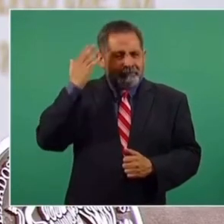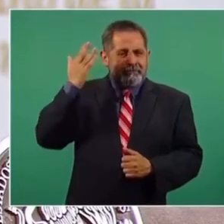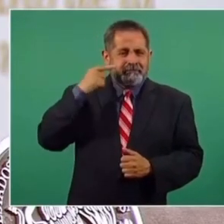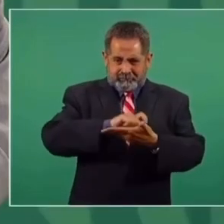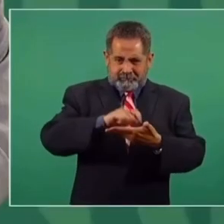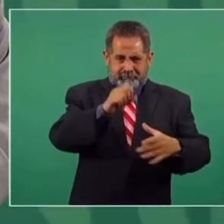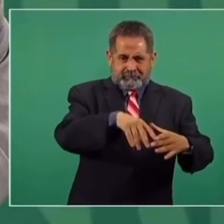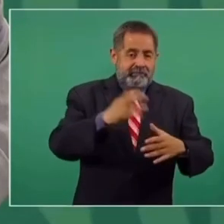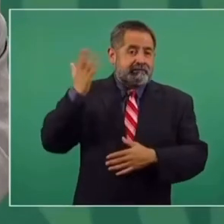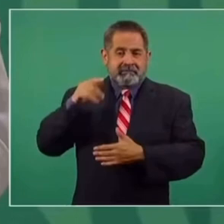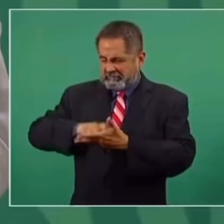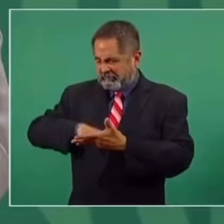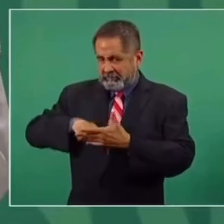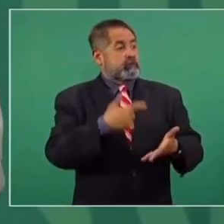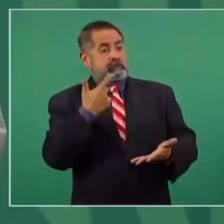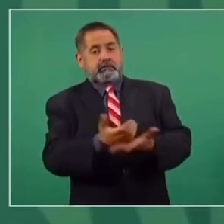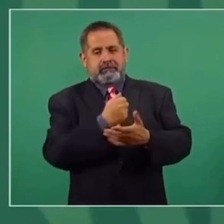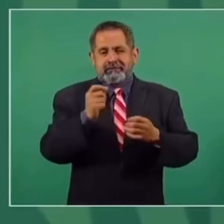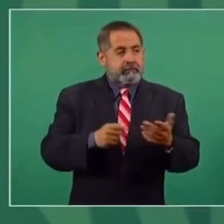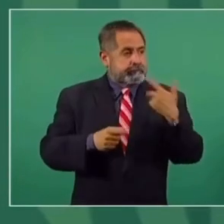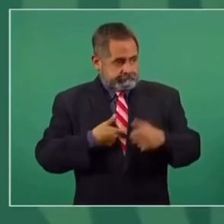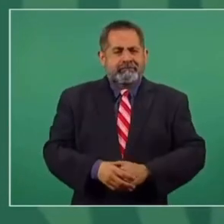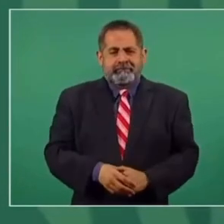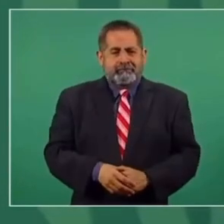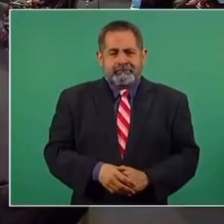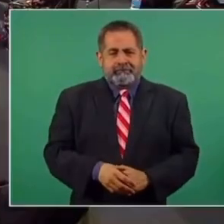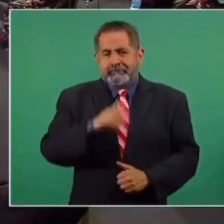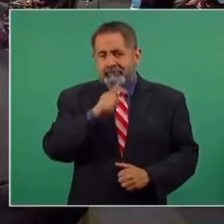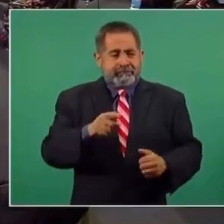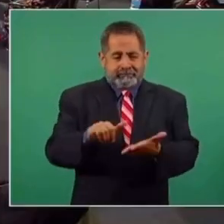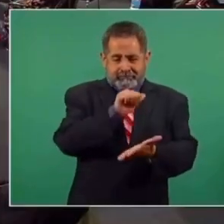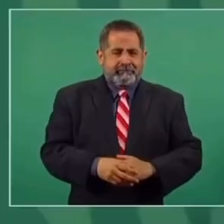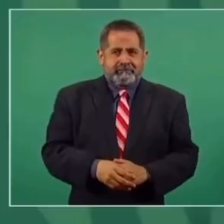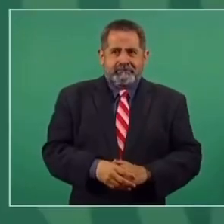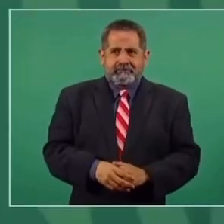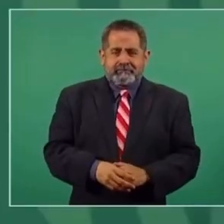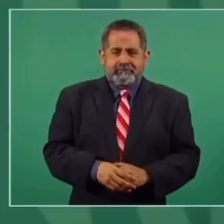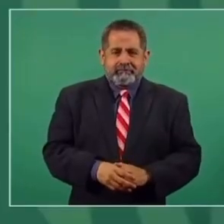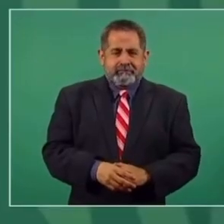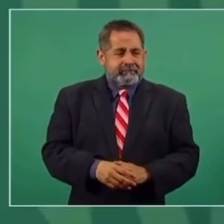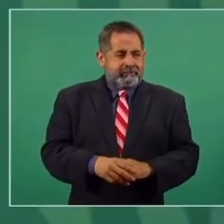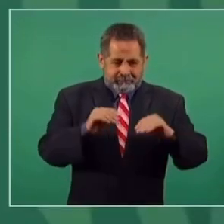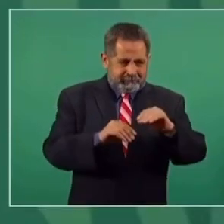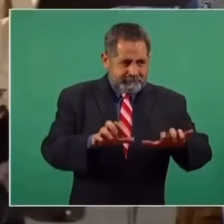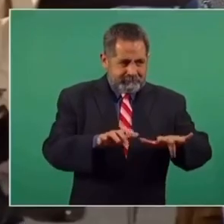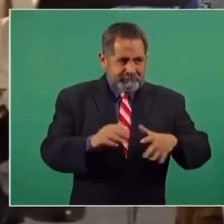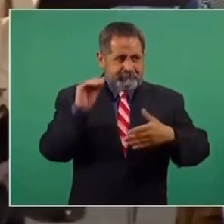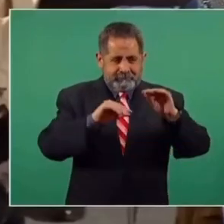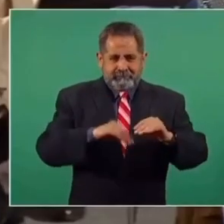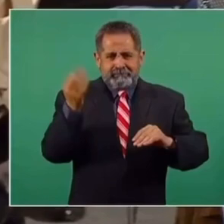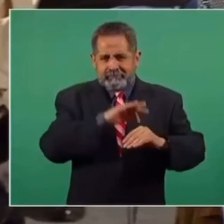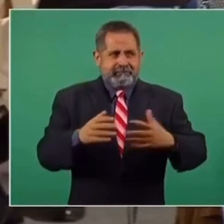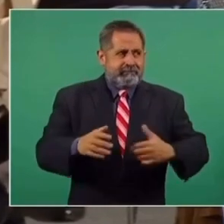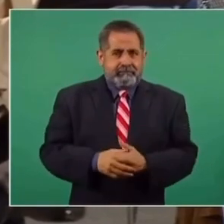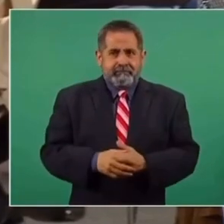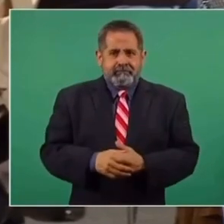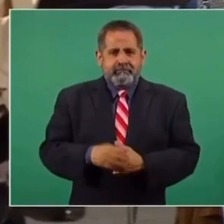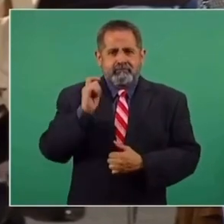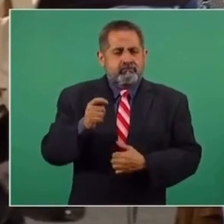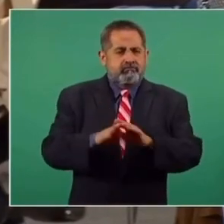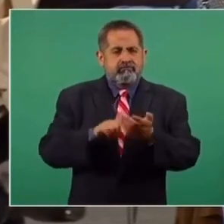relleno de las urnas, o el acarreo, o la entrega de dinero, sino falsificaban actas en los cómputos. Y últimamente,